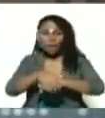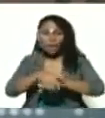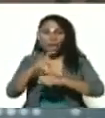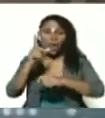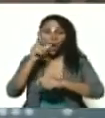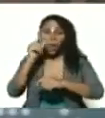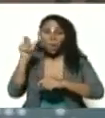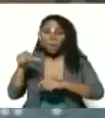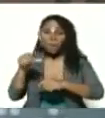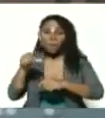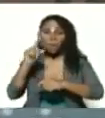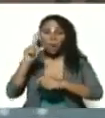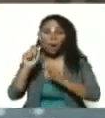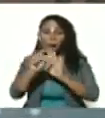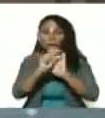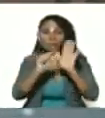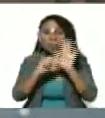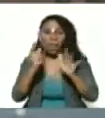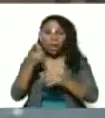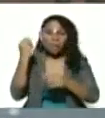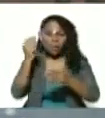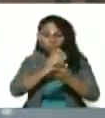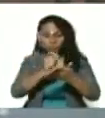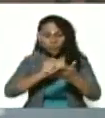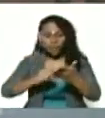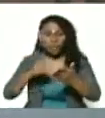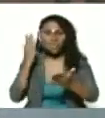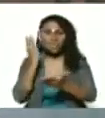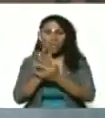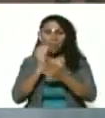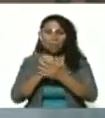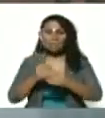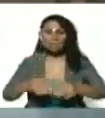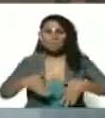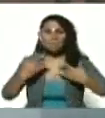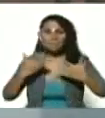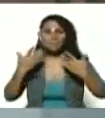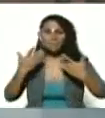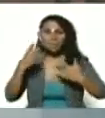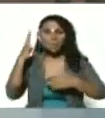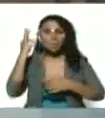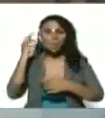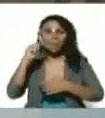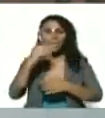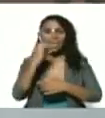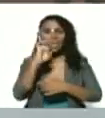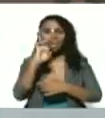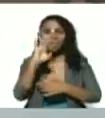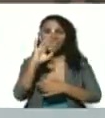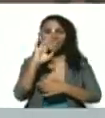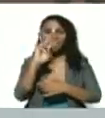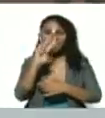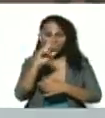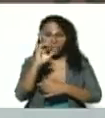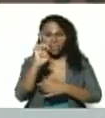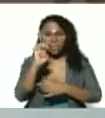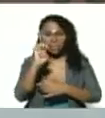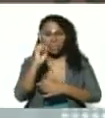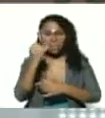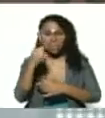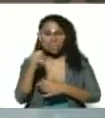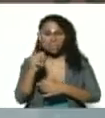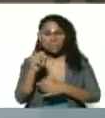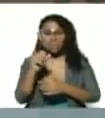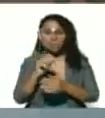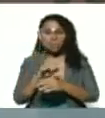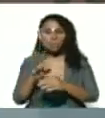en estos días un artículo ayer, como siempre con mucho humor, David Nieve, lo leí, David, y